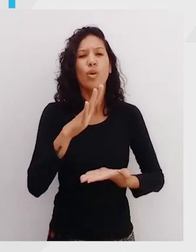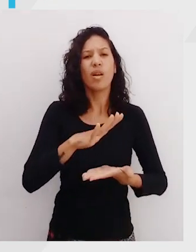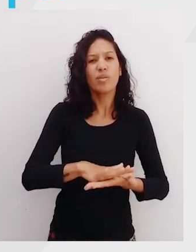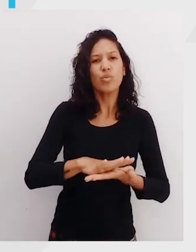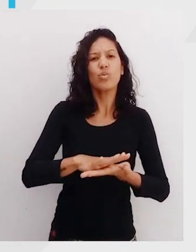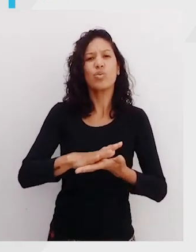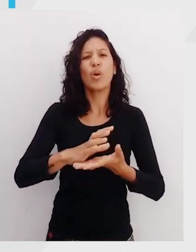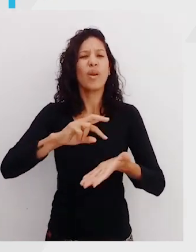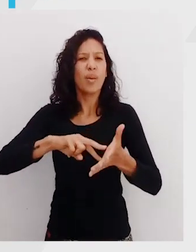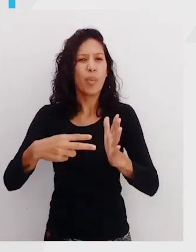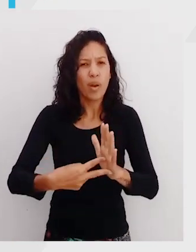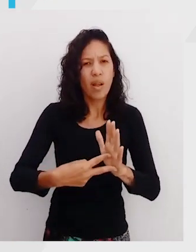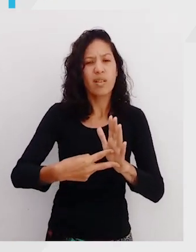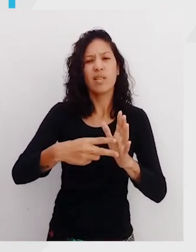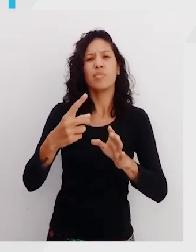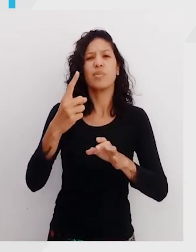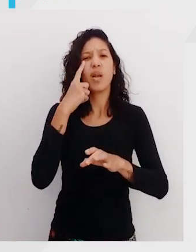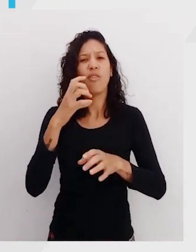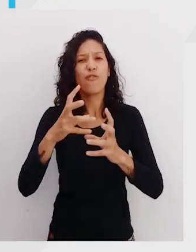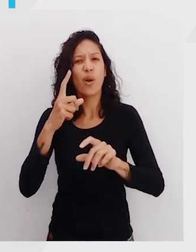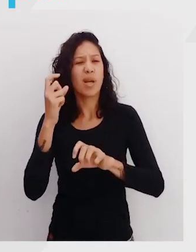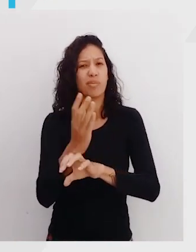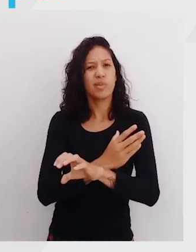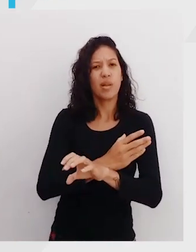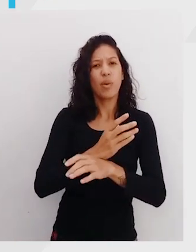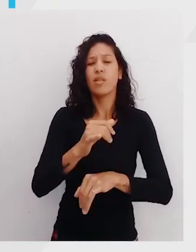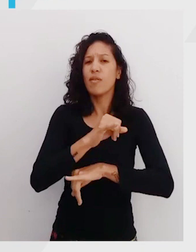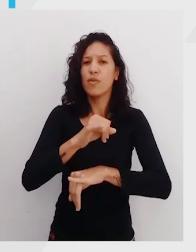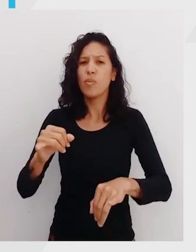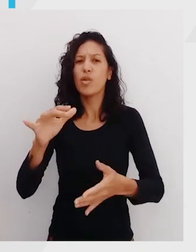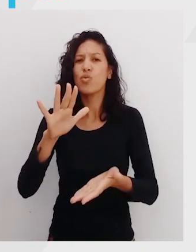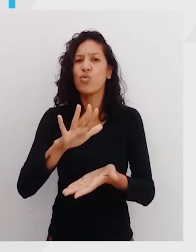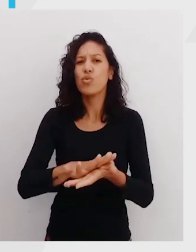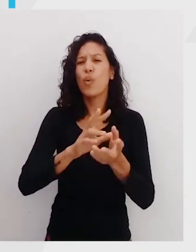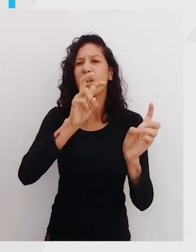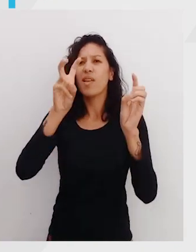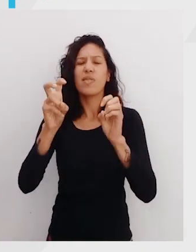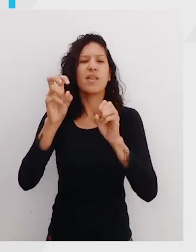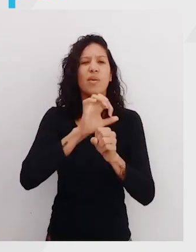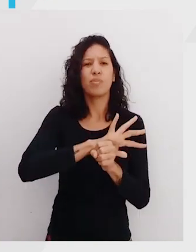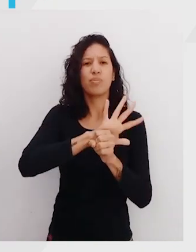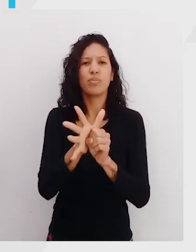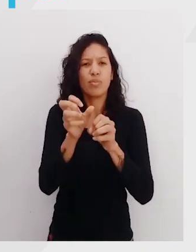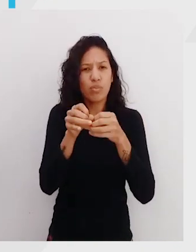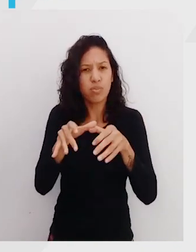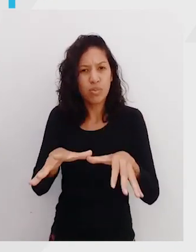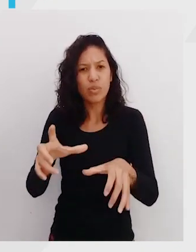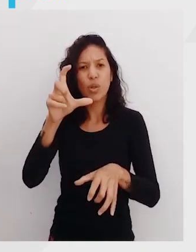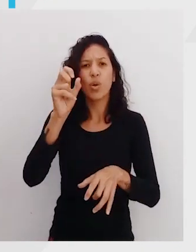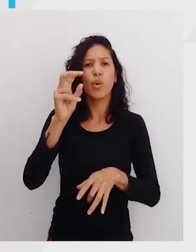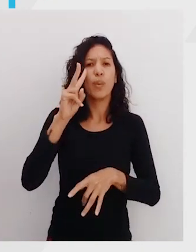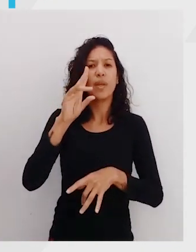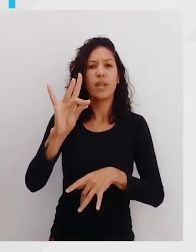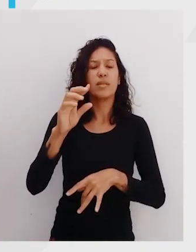sobre los factores de riesgo, los métodos de prevención y toda la información relacionada a la pandemia por el coronavirus